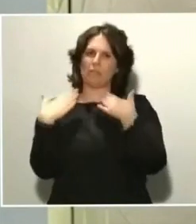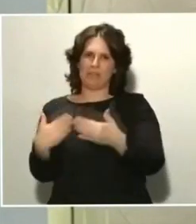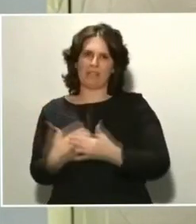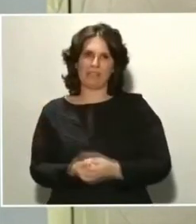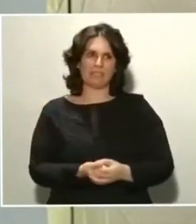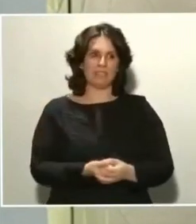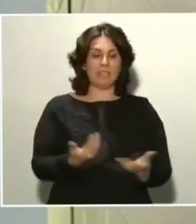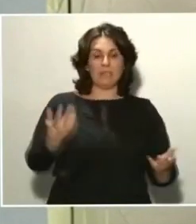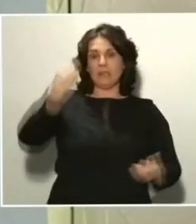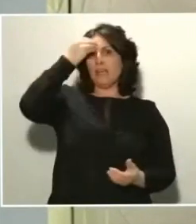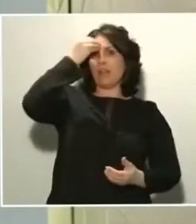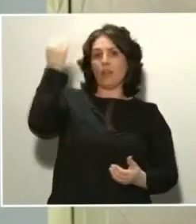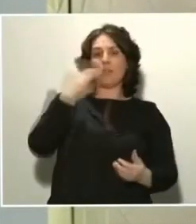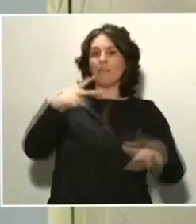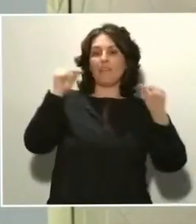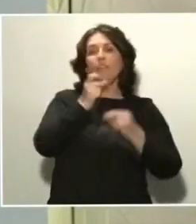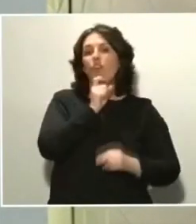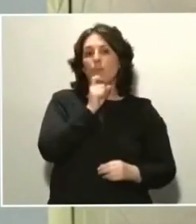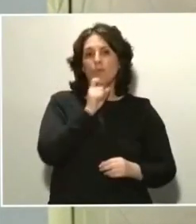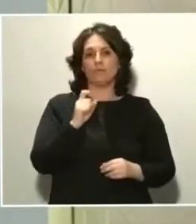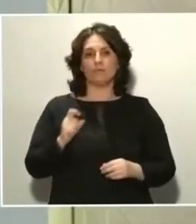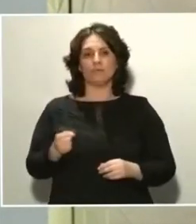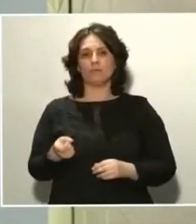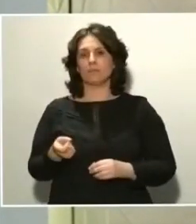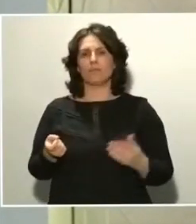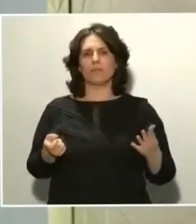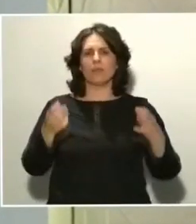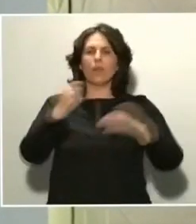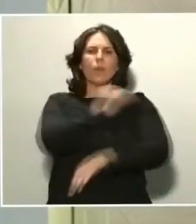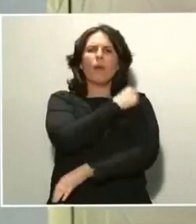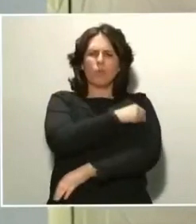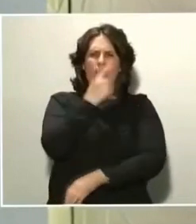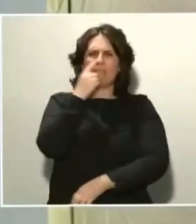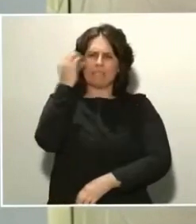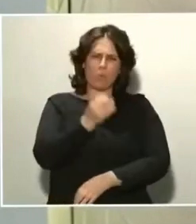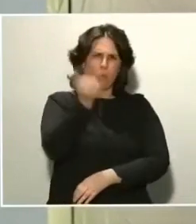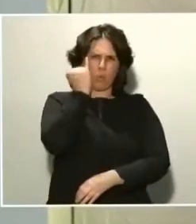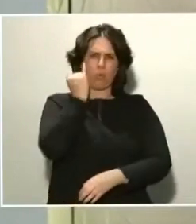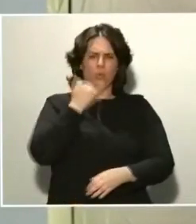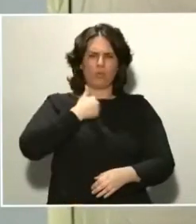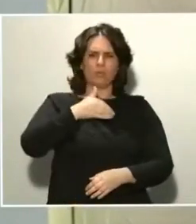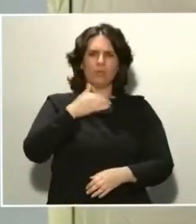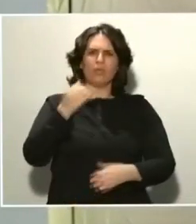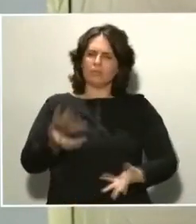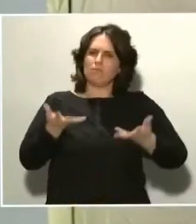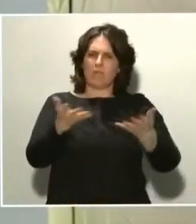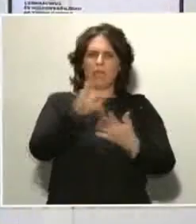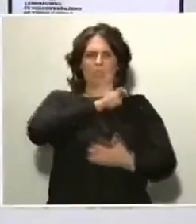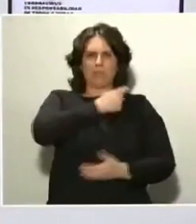terminar diciendo que la vacuna llegará y estará a disposición de los españoles. Trabajamos en esto.